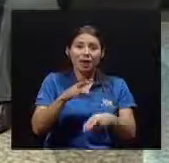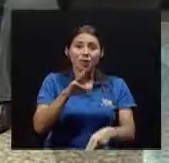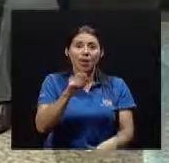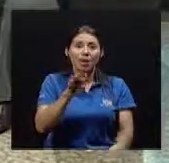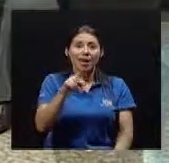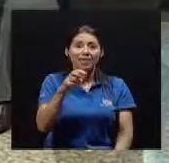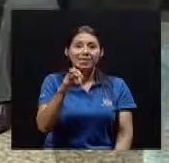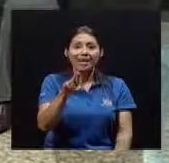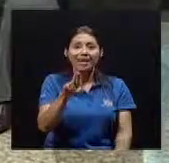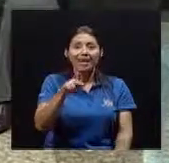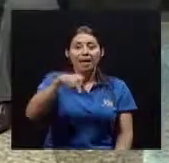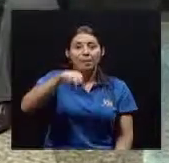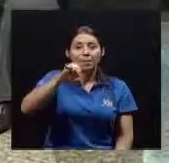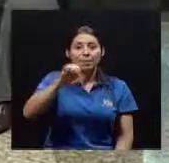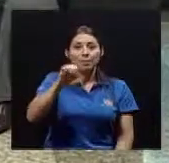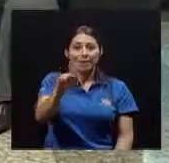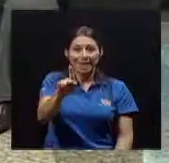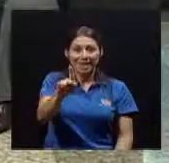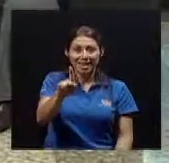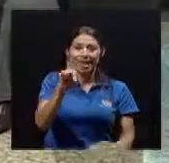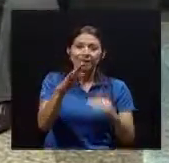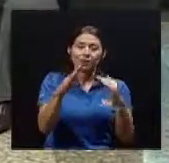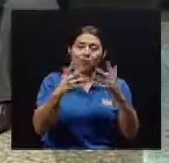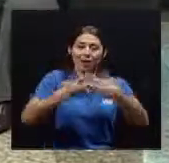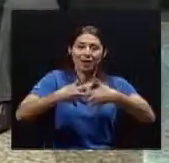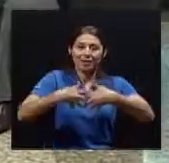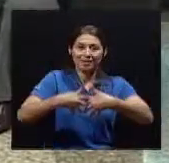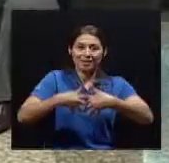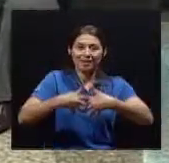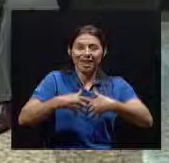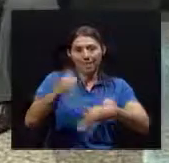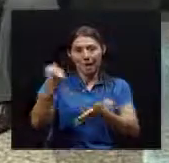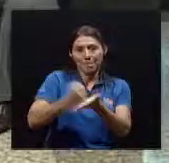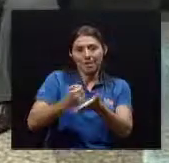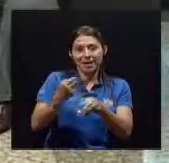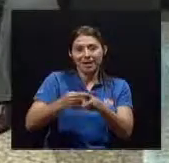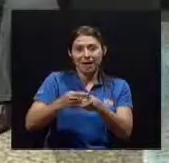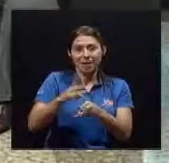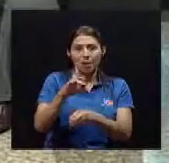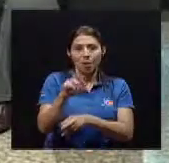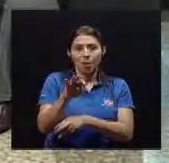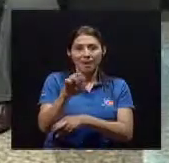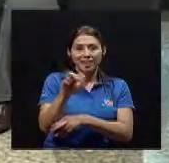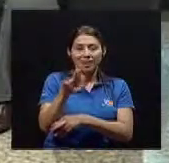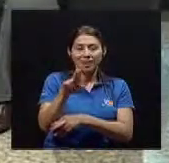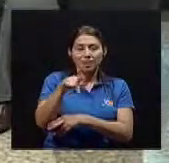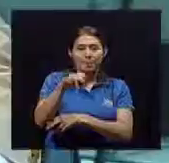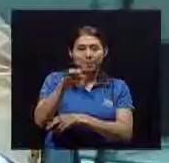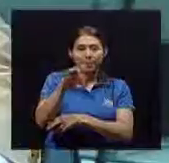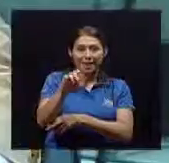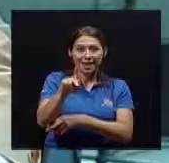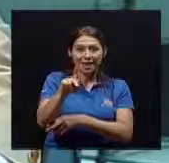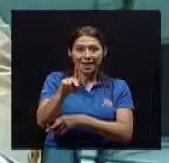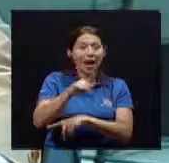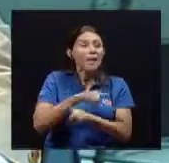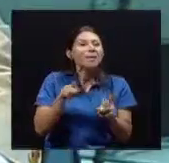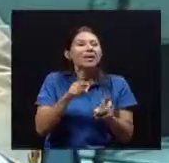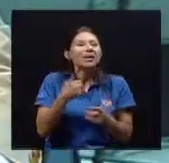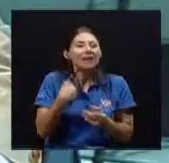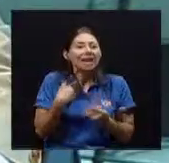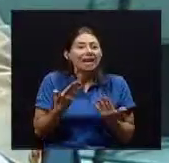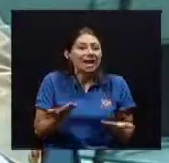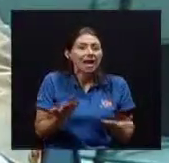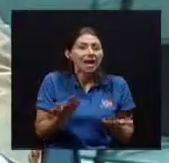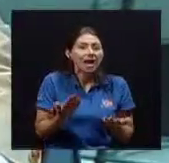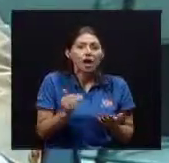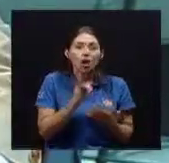Waterpik Es una casa comercial La marca se llama Waterpik Pero que es Un instrumento Que tiene varias puntas Que va disparando